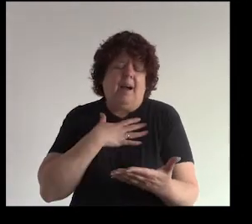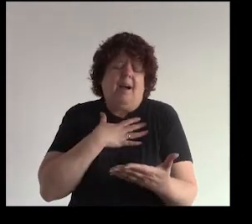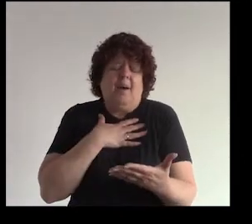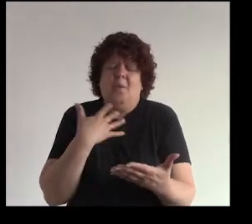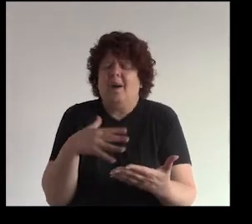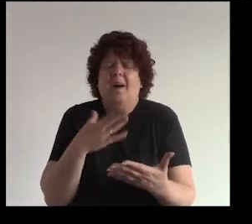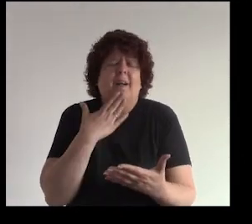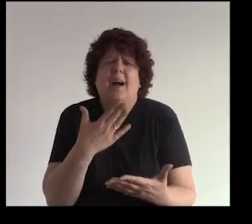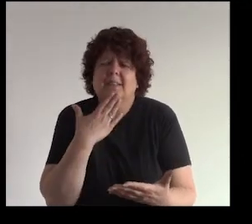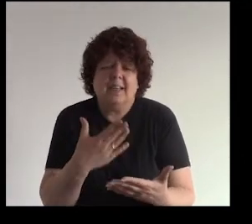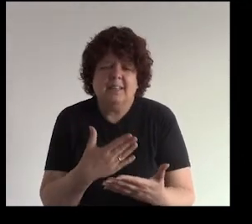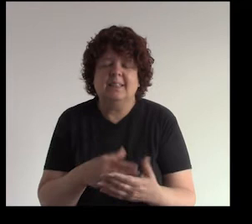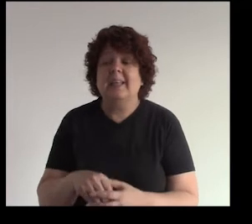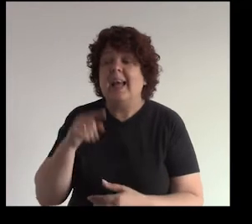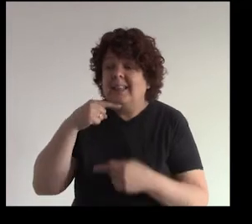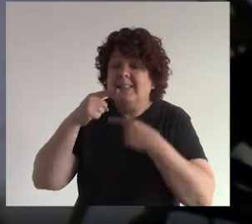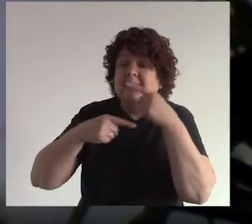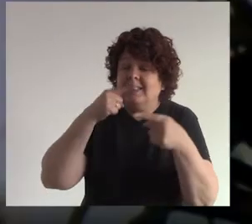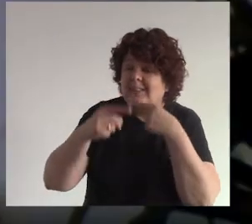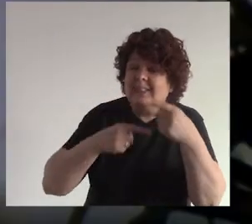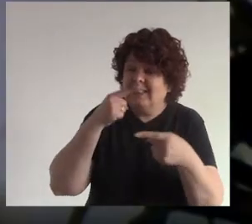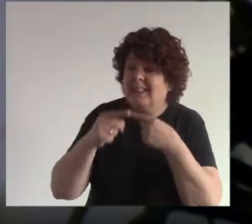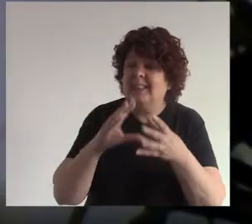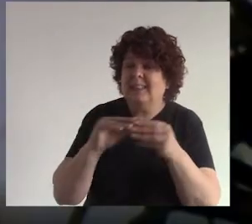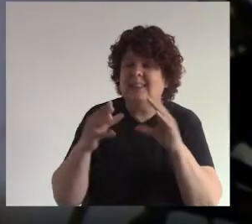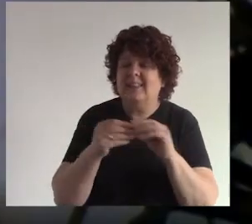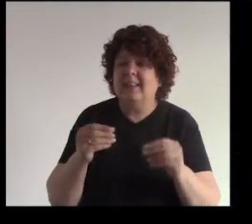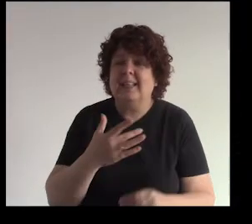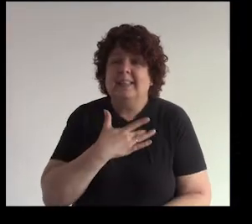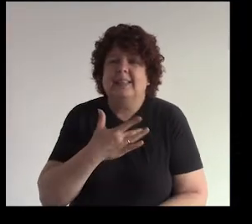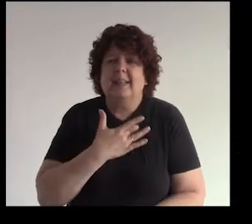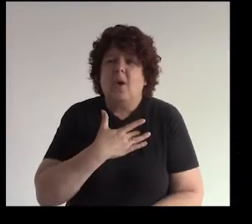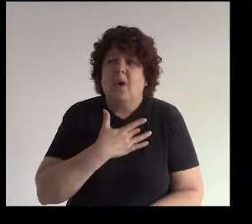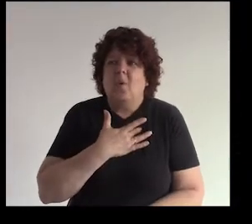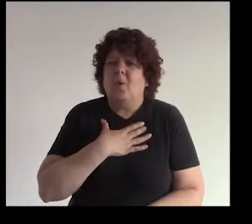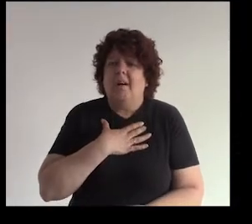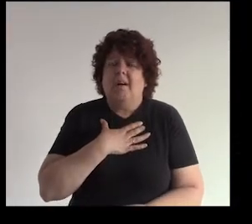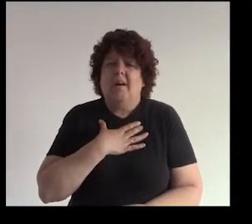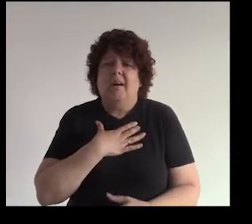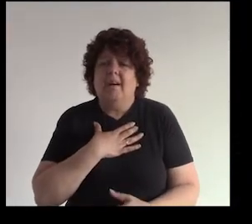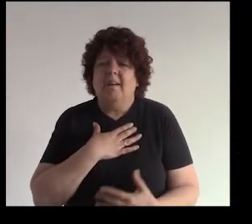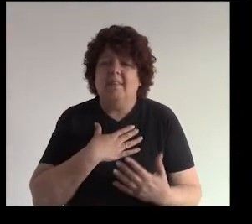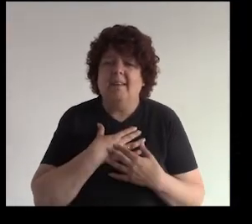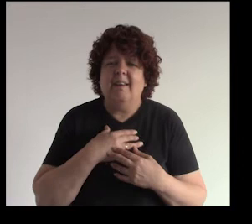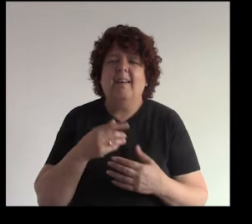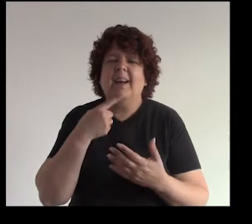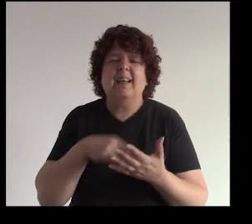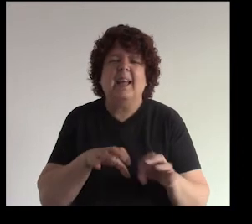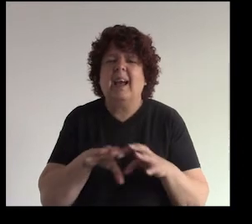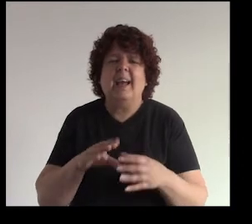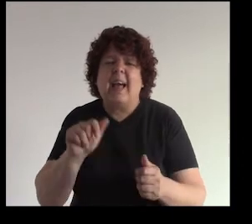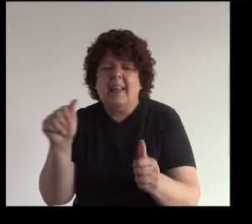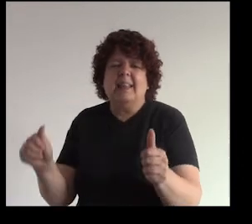emocionó cuando lo recibió cuenta esas historias que inspiran y motivan a las personas a querer saber qué hay